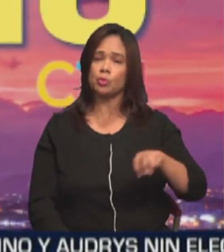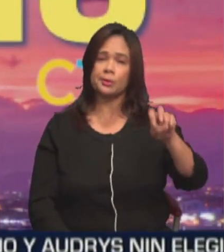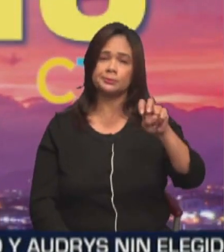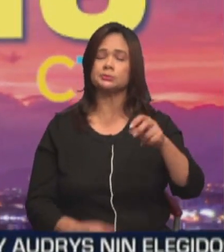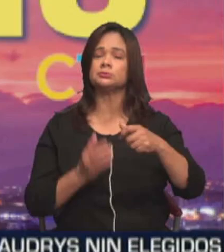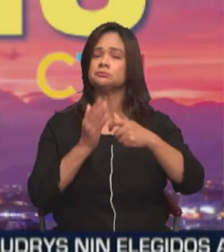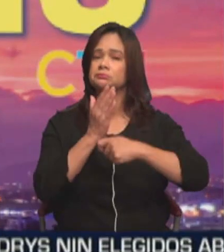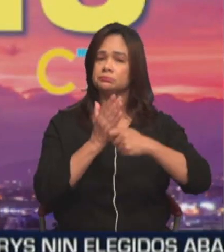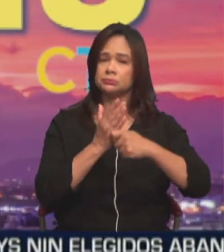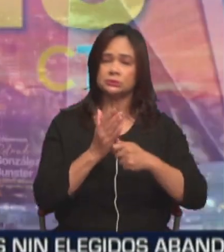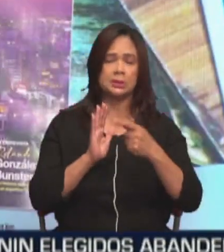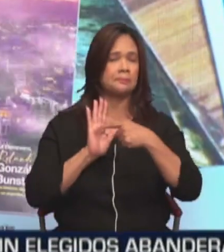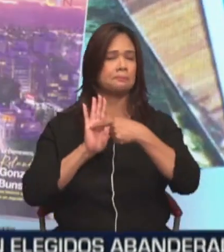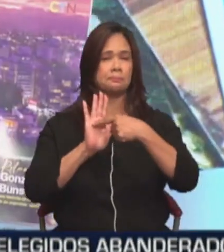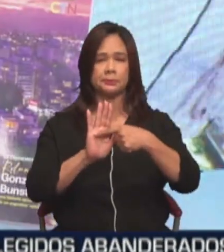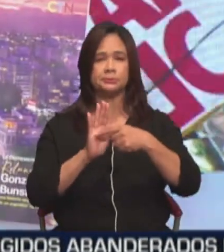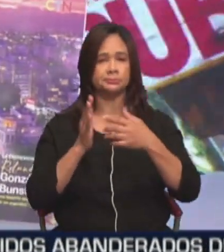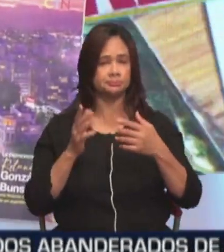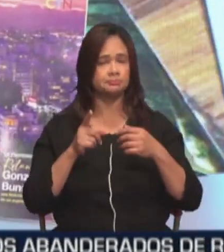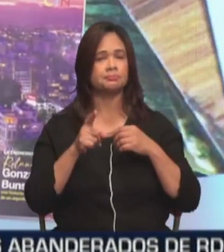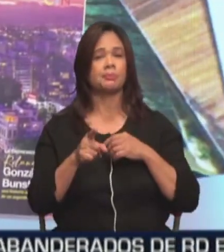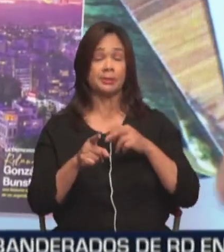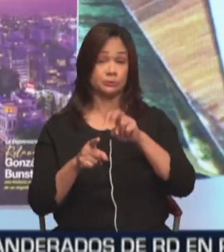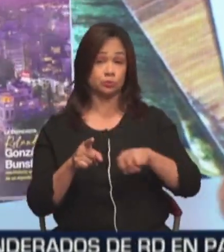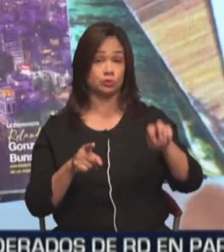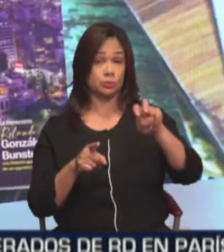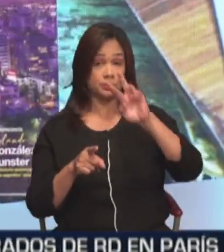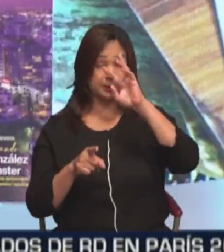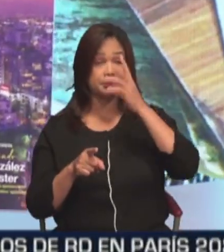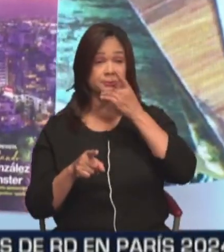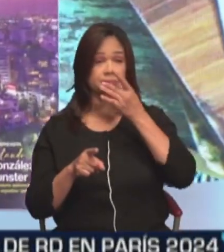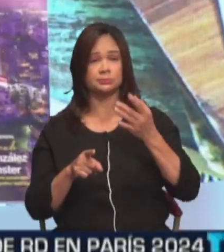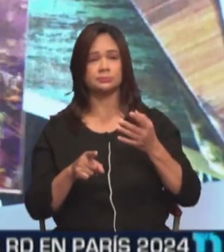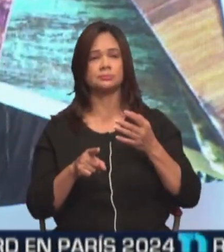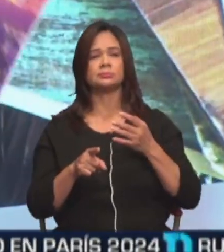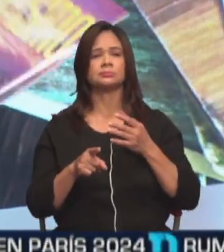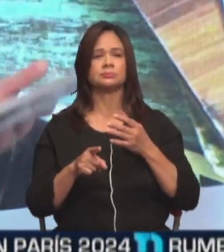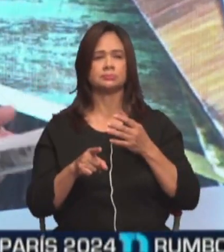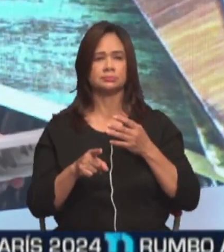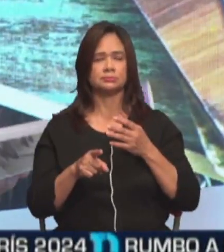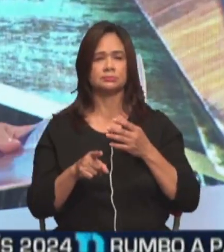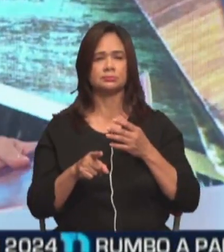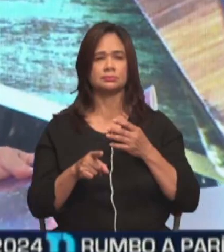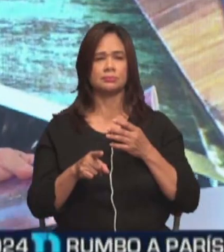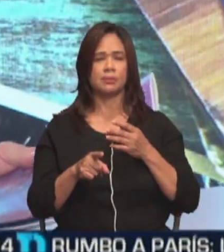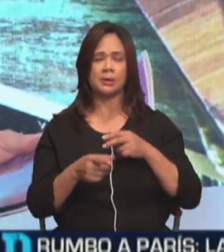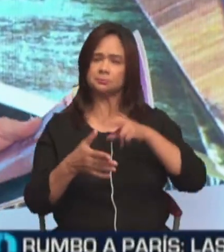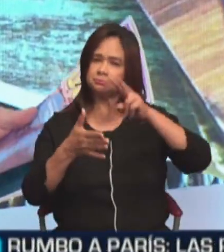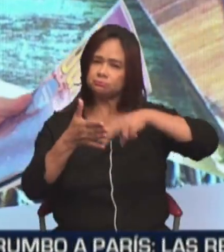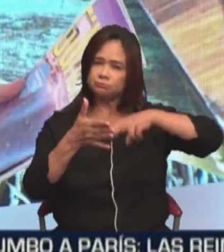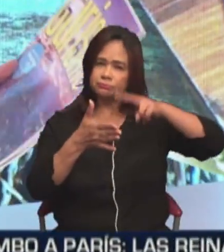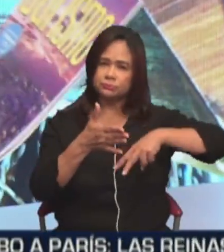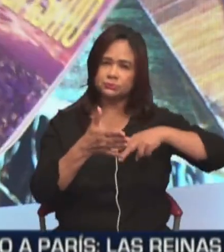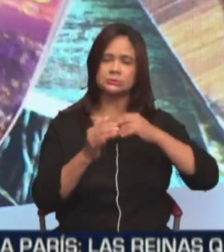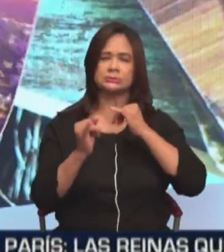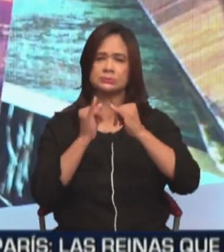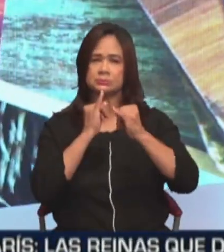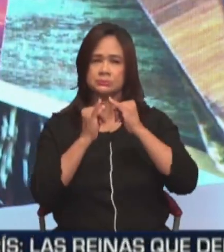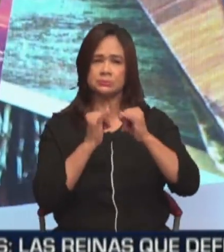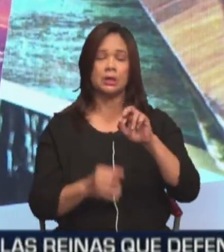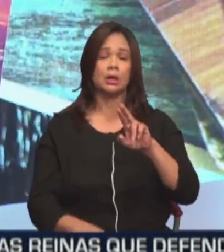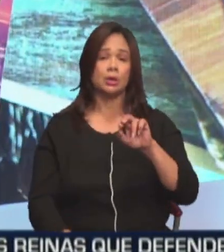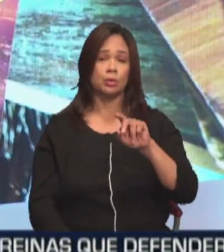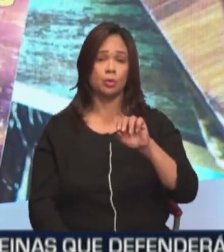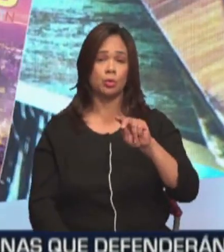emblemática del turismo en nuestro país. Les recomiendo que lean la entrevista a Rolando